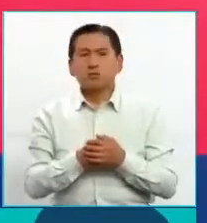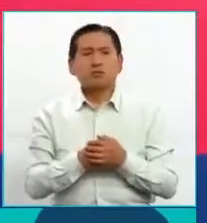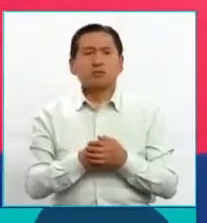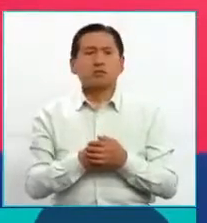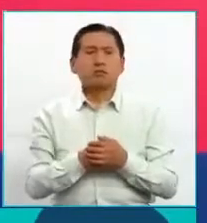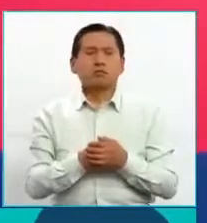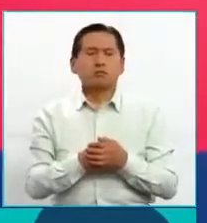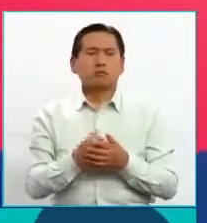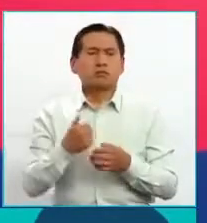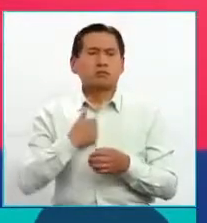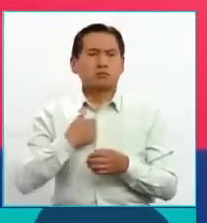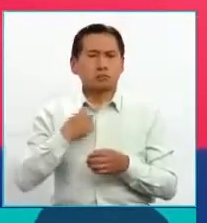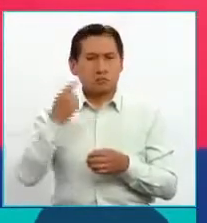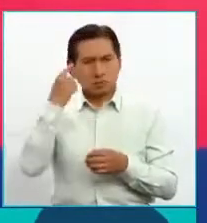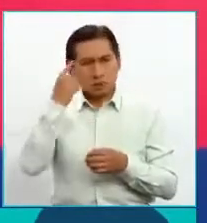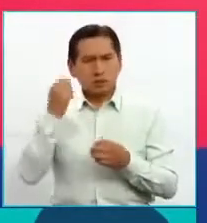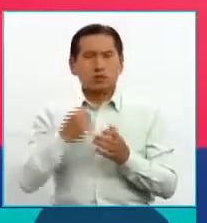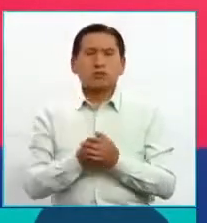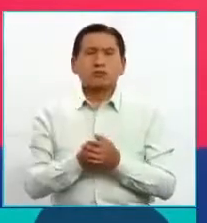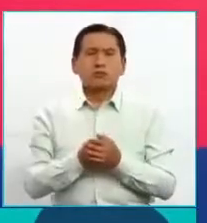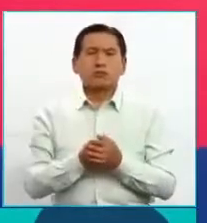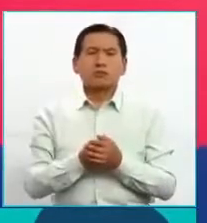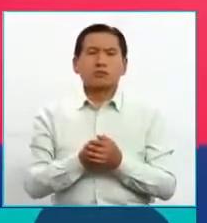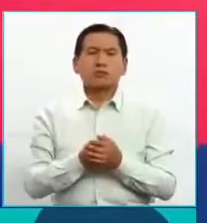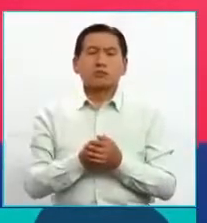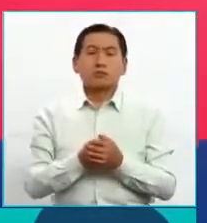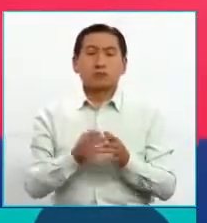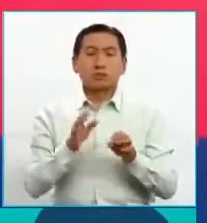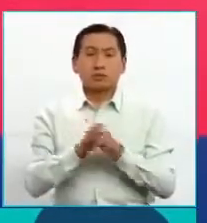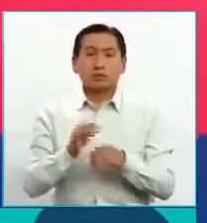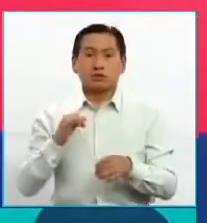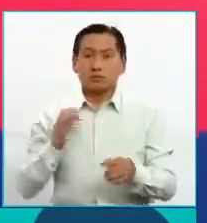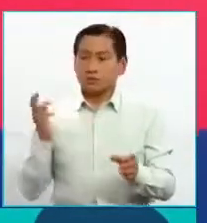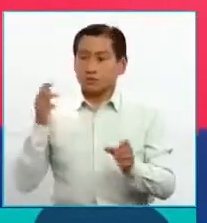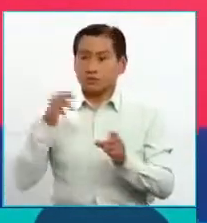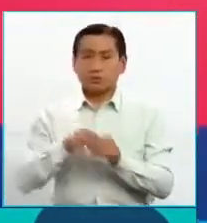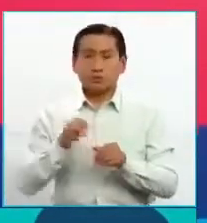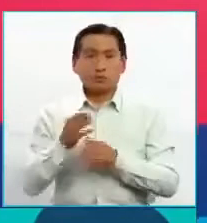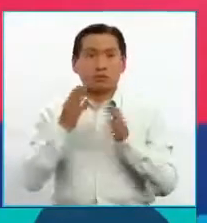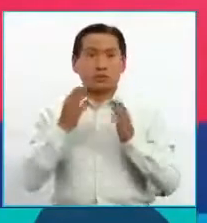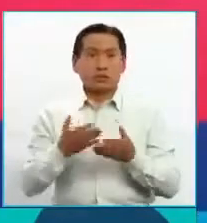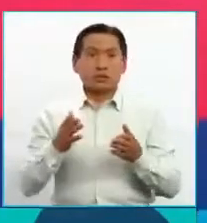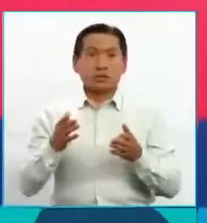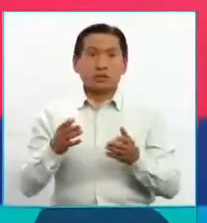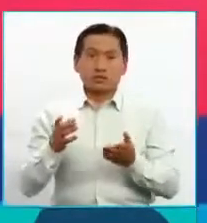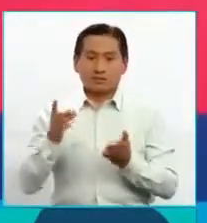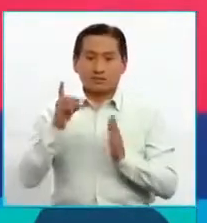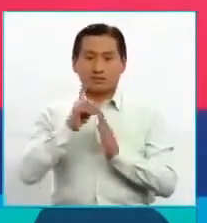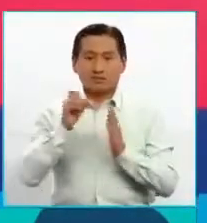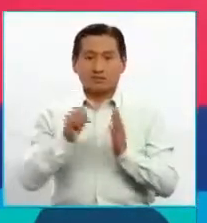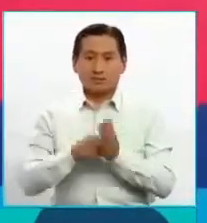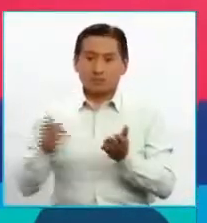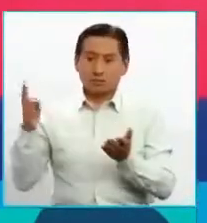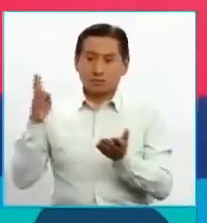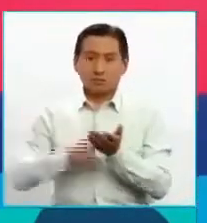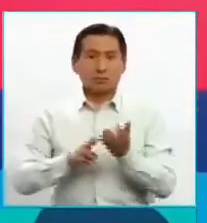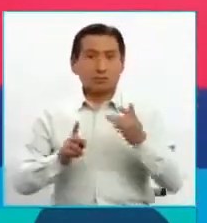que para que yo llegue como ministra ya estaba el decreto supremo de creación,